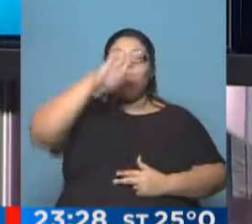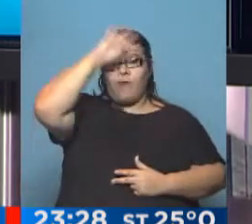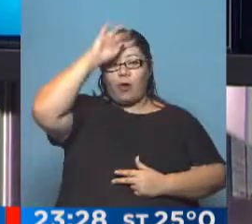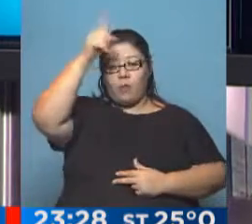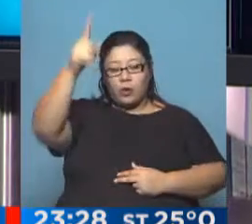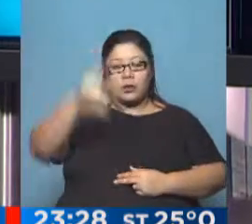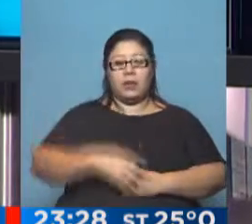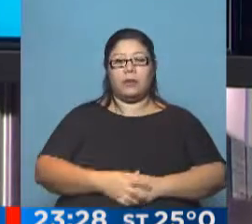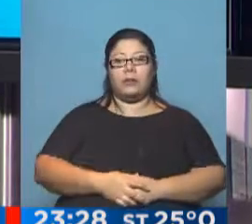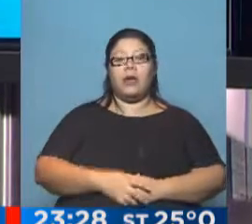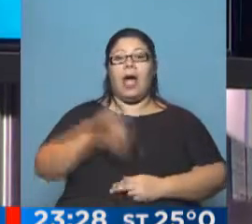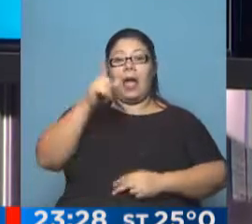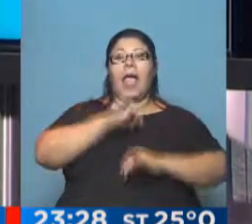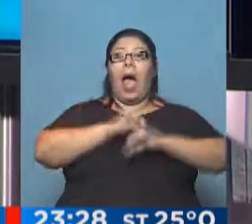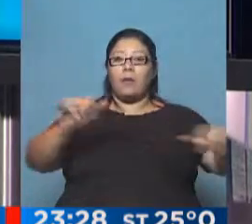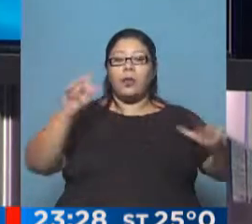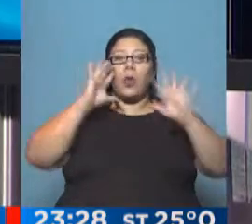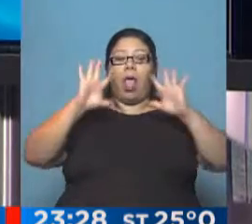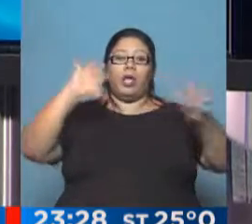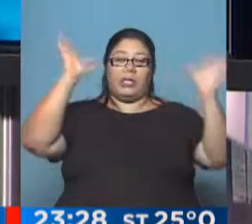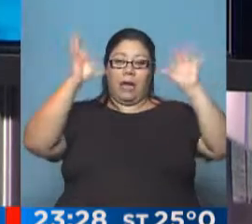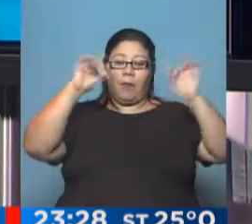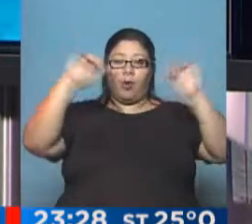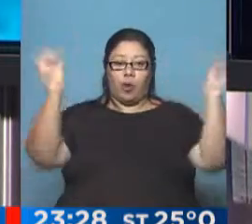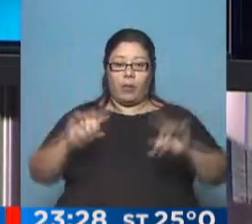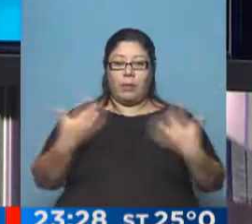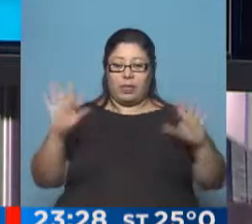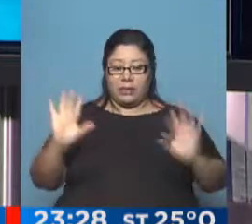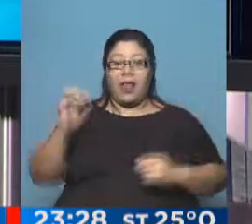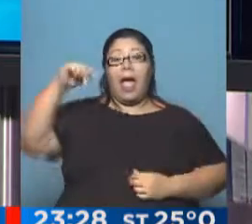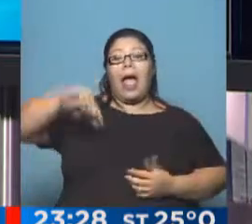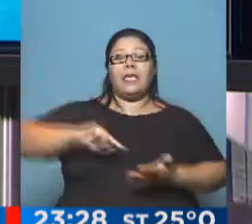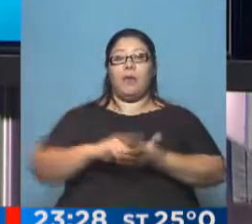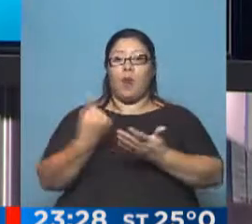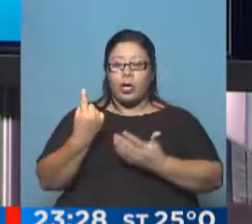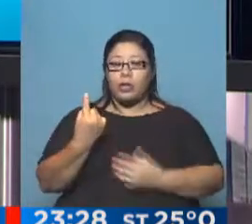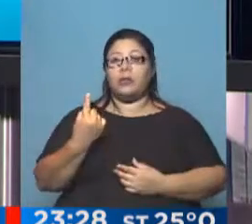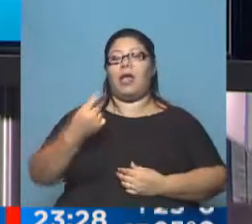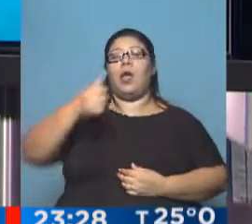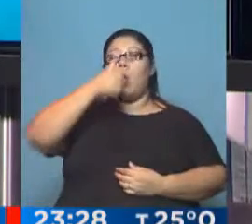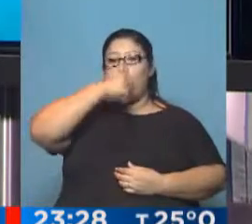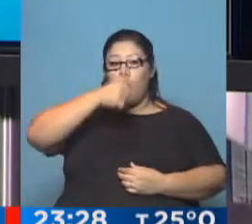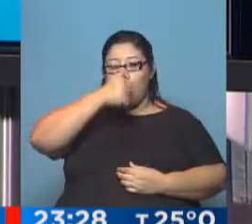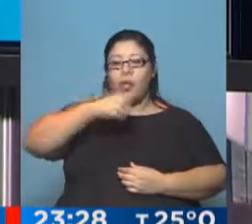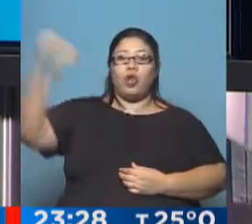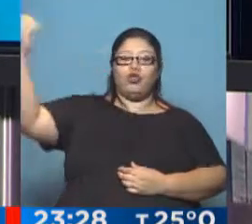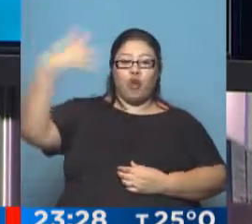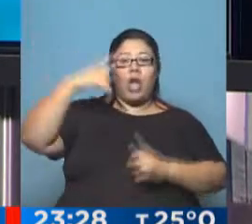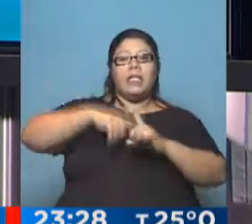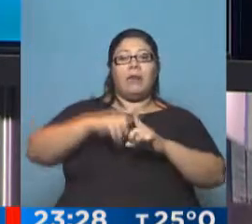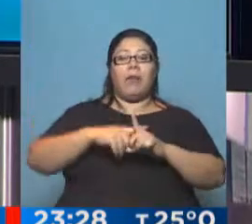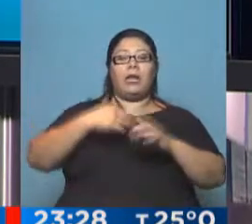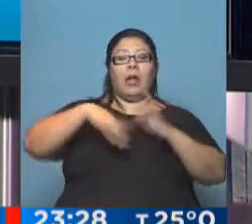continúa vigente un aviso de alerta. Pero aquí, en la ciudad de Buenos Aires, tendremos que disfrutar de un domingo a pleno sol, con temperaturas muchísimo más